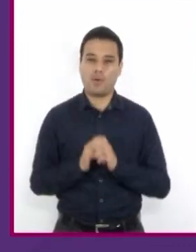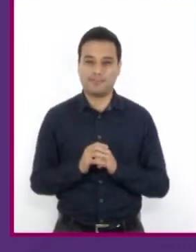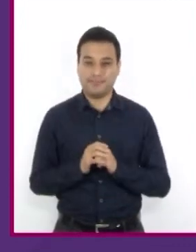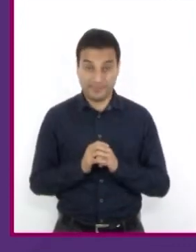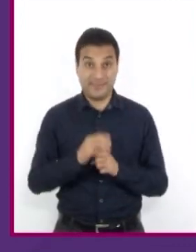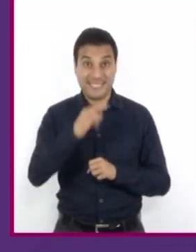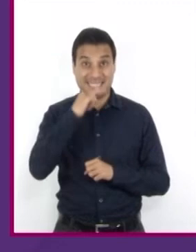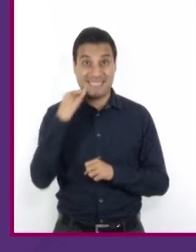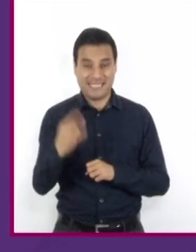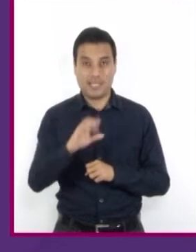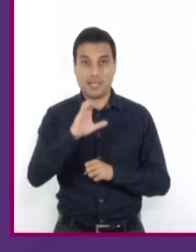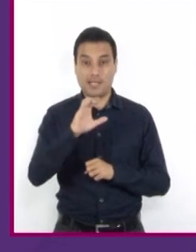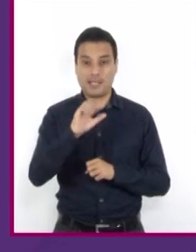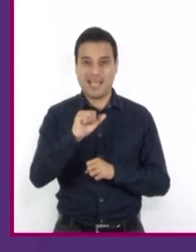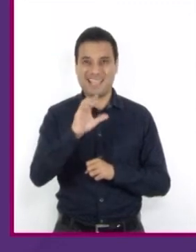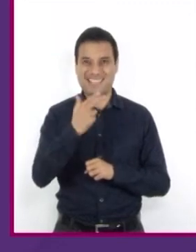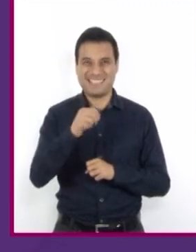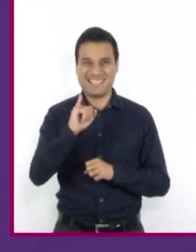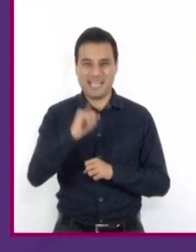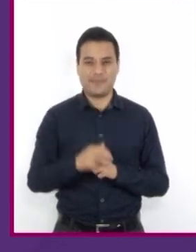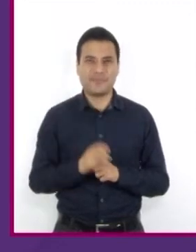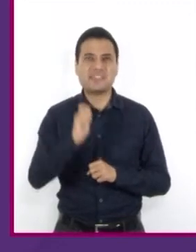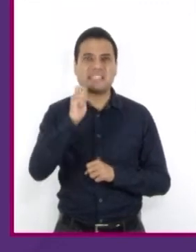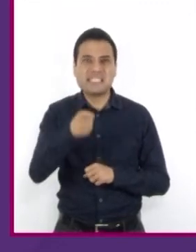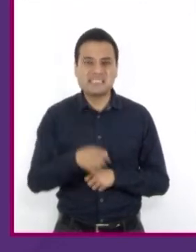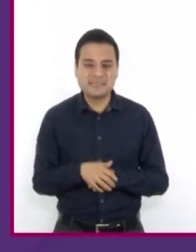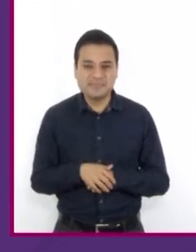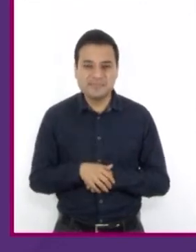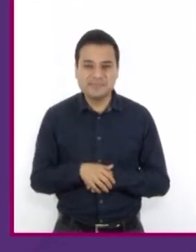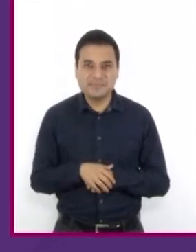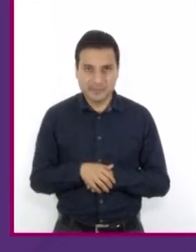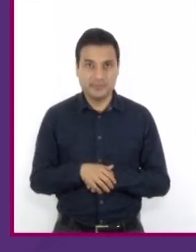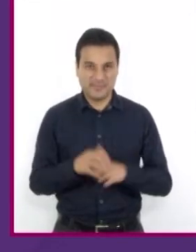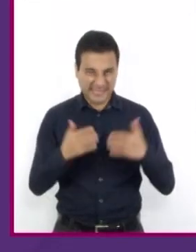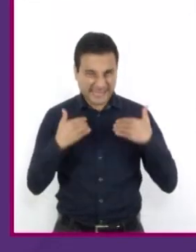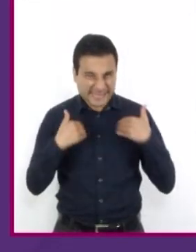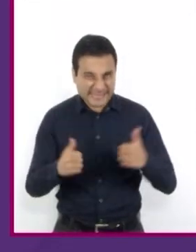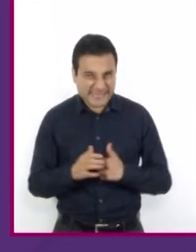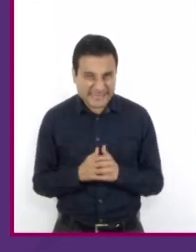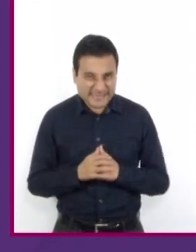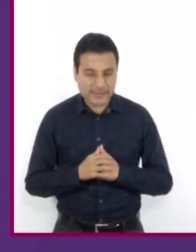Chile, la expresión, ¡cachay! En México sería como decir, ¿entiendes?